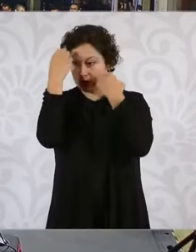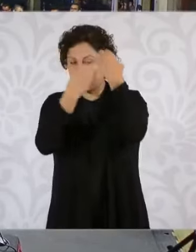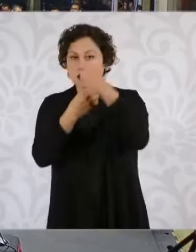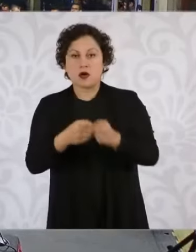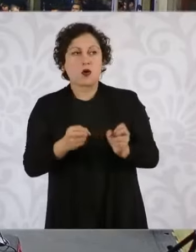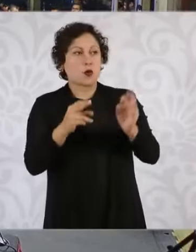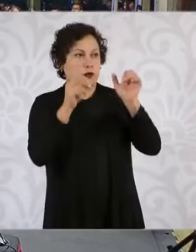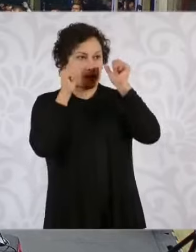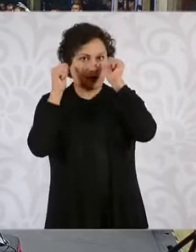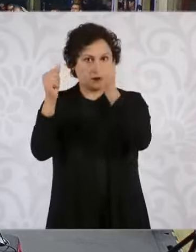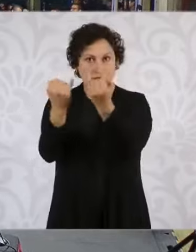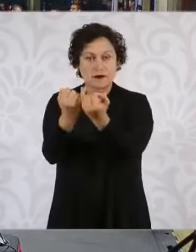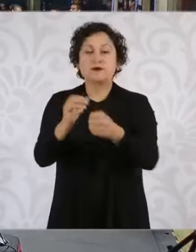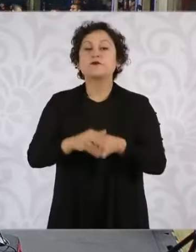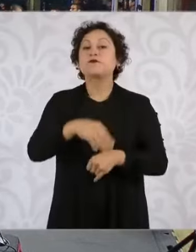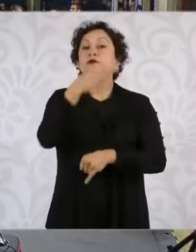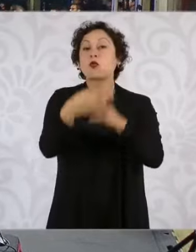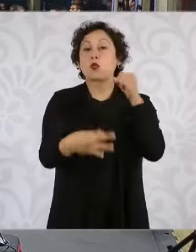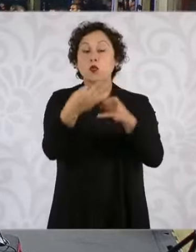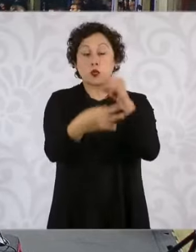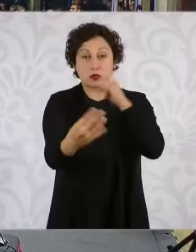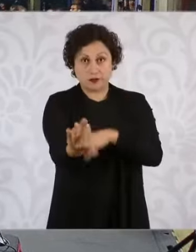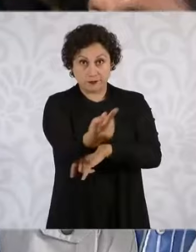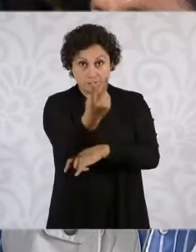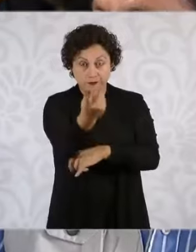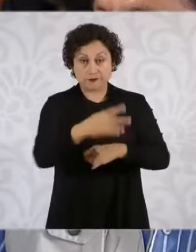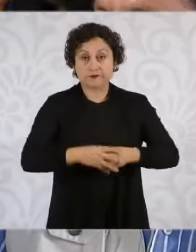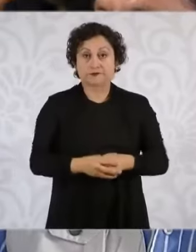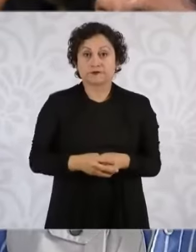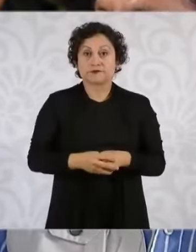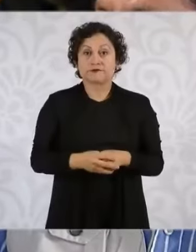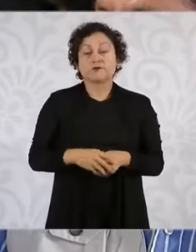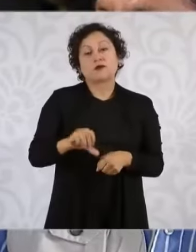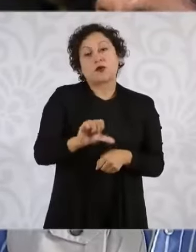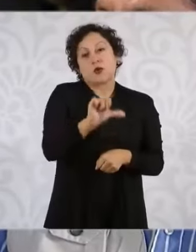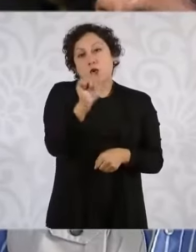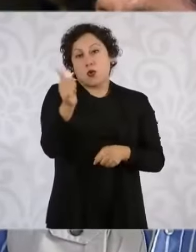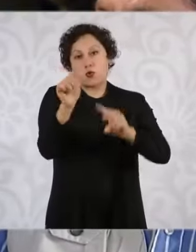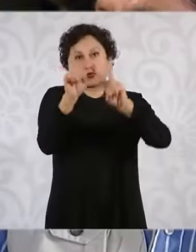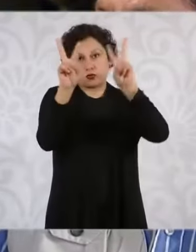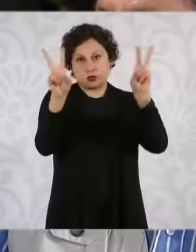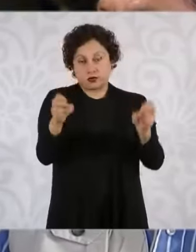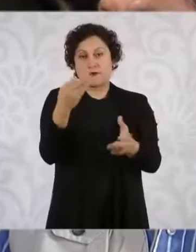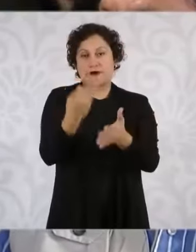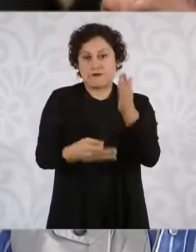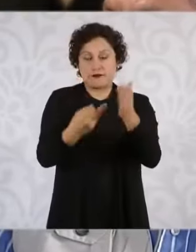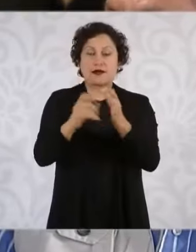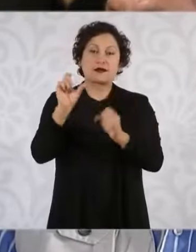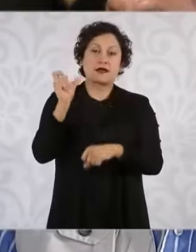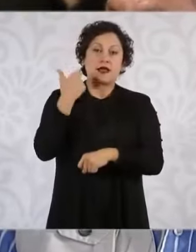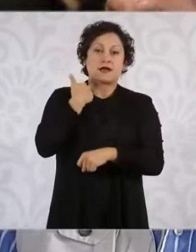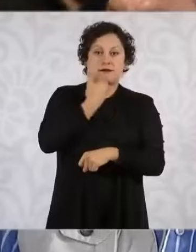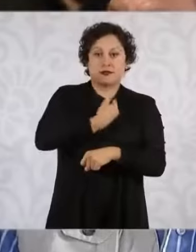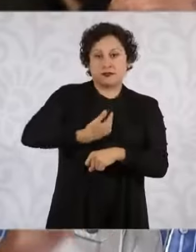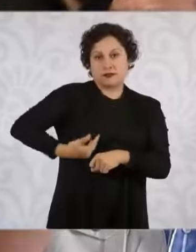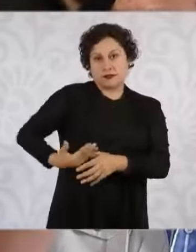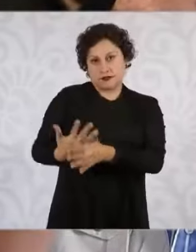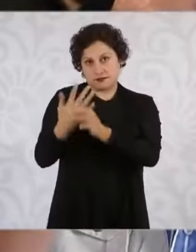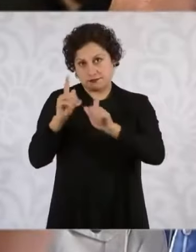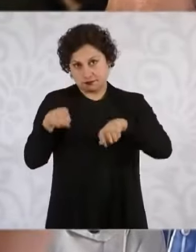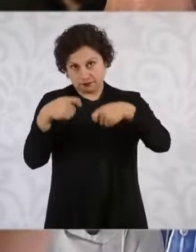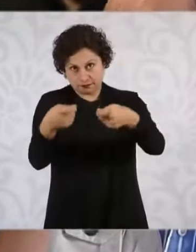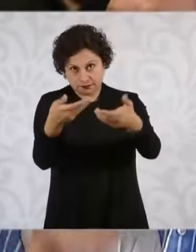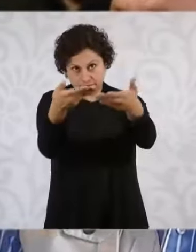ahí. Y nada más, en último tema, otro de los pendientes que mencionaba el presidente que le iba a dejar a usted eran los